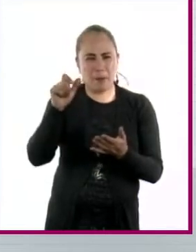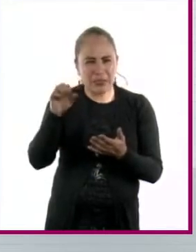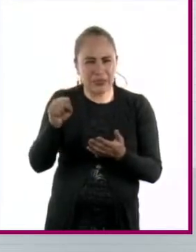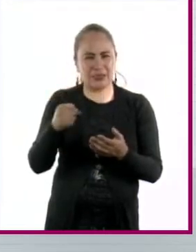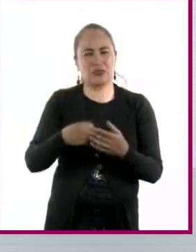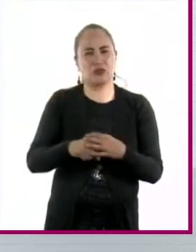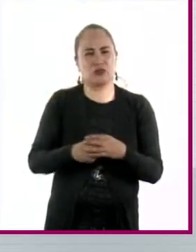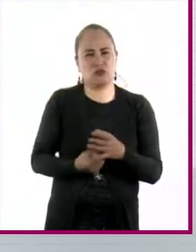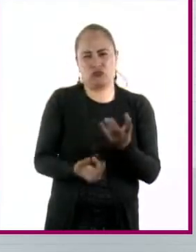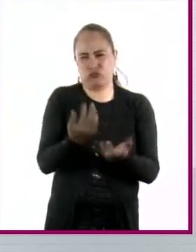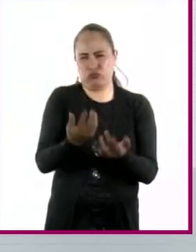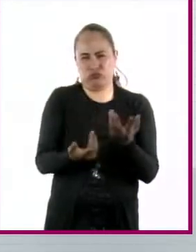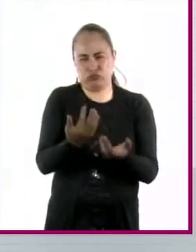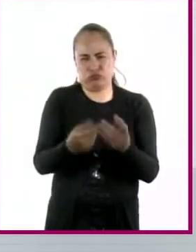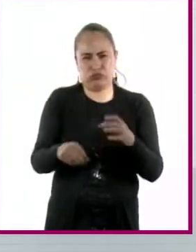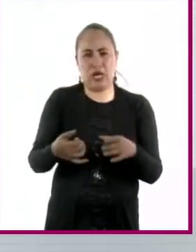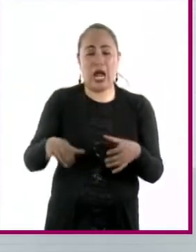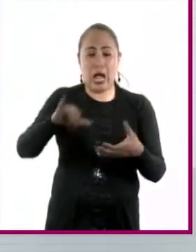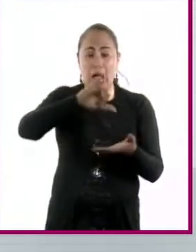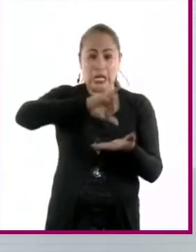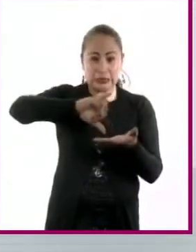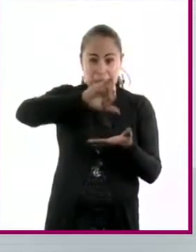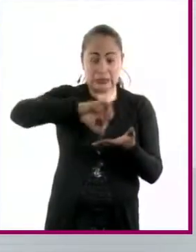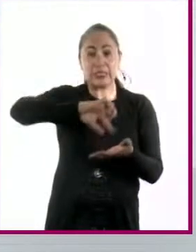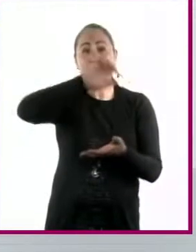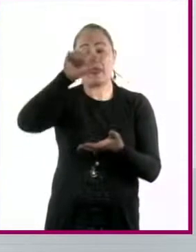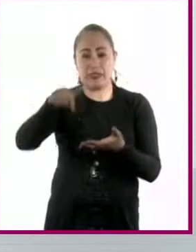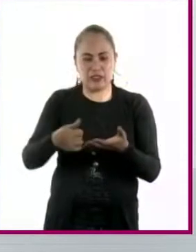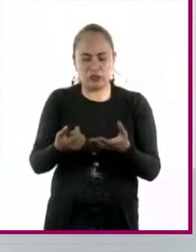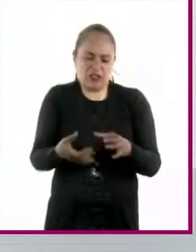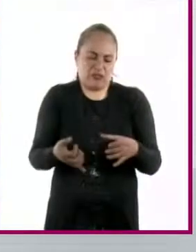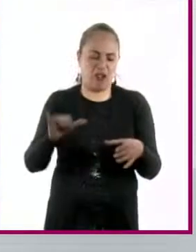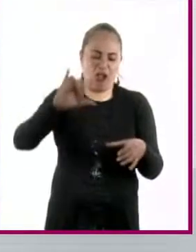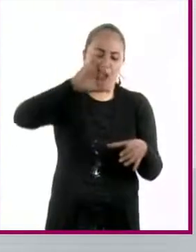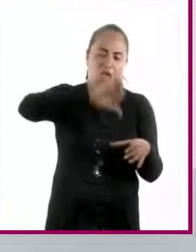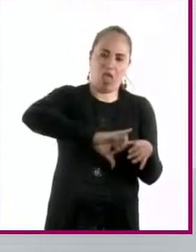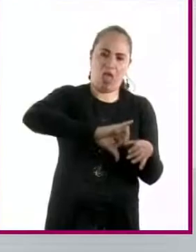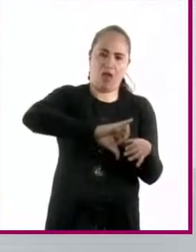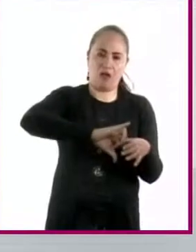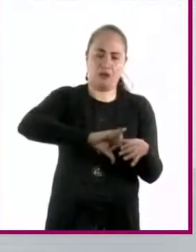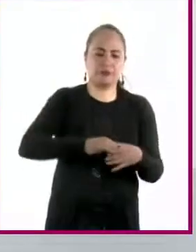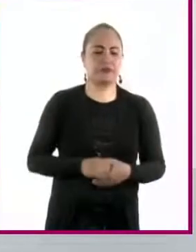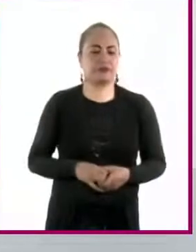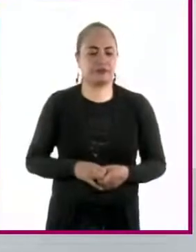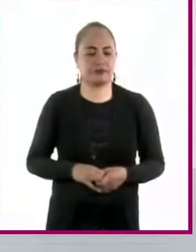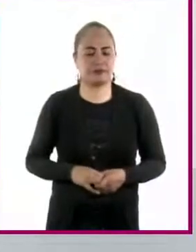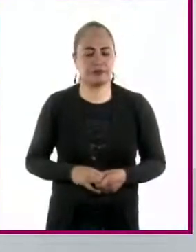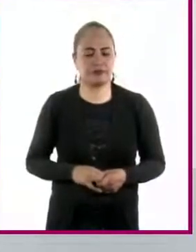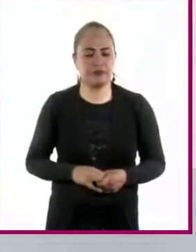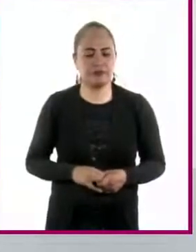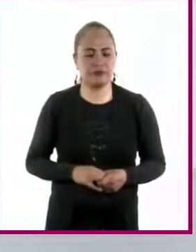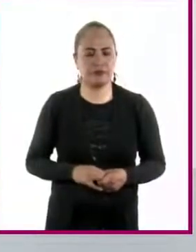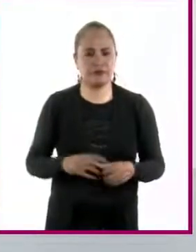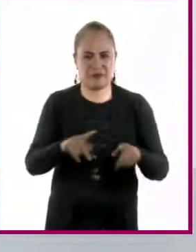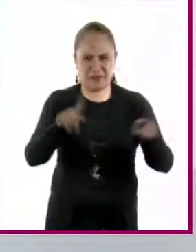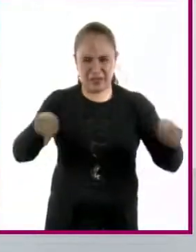y echan ese aceite en la tarja, ese aceite de la tarja va a dar a los mantos acuíferos